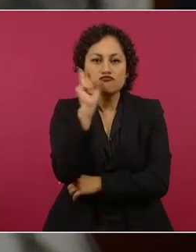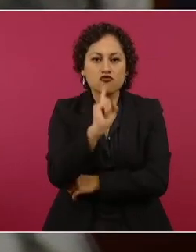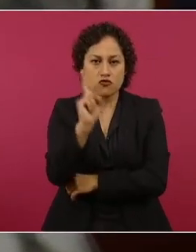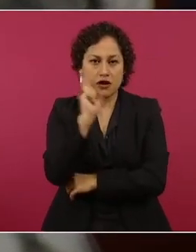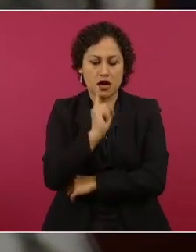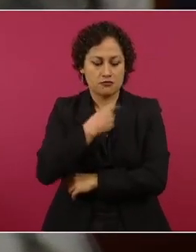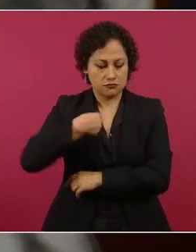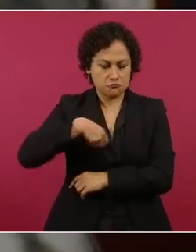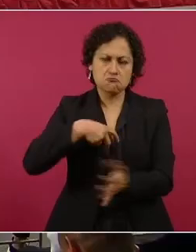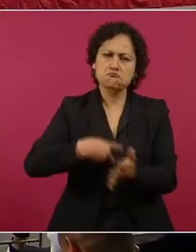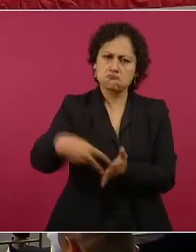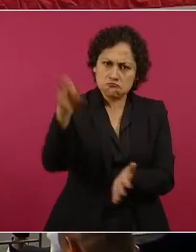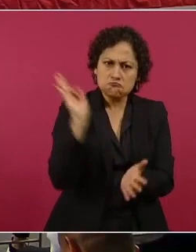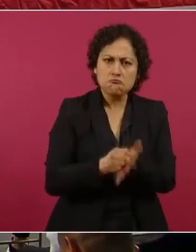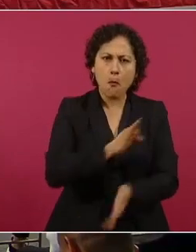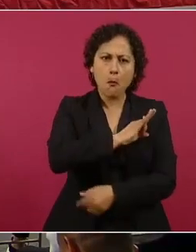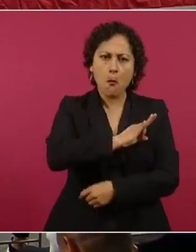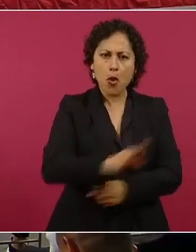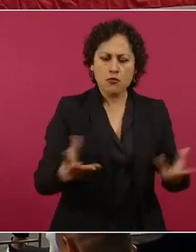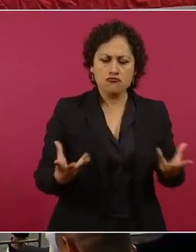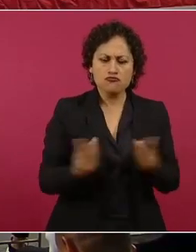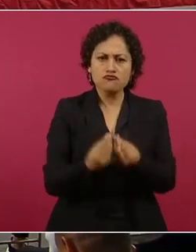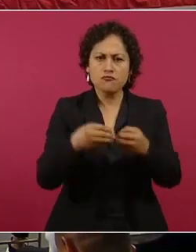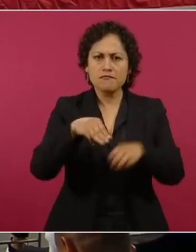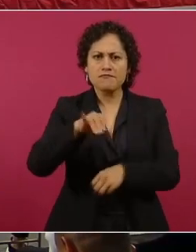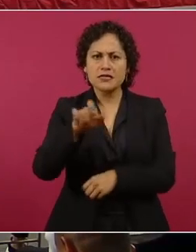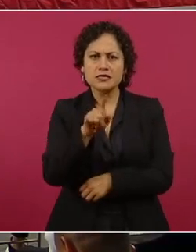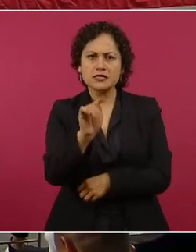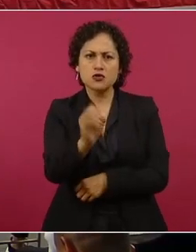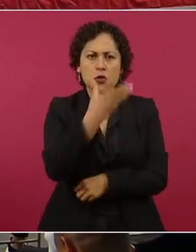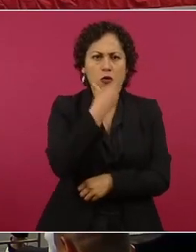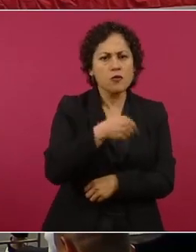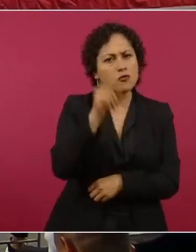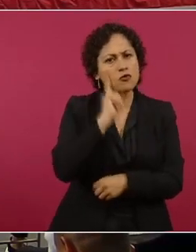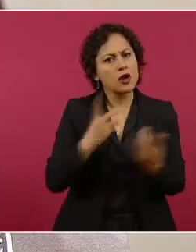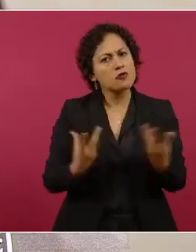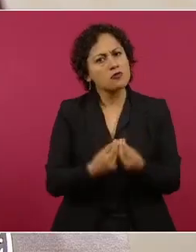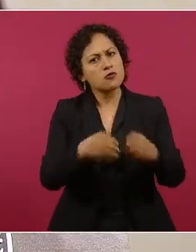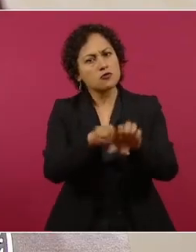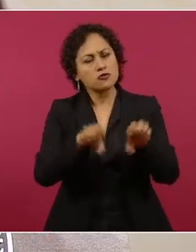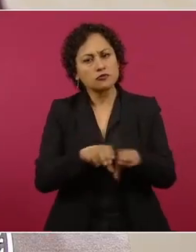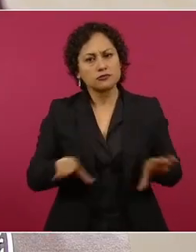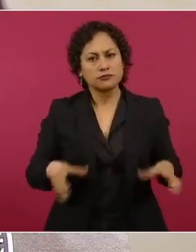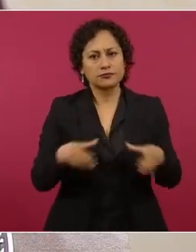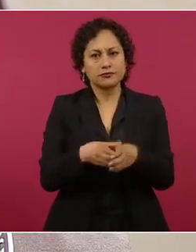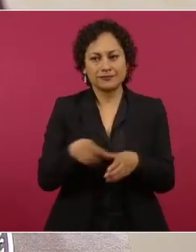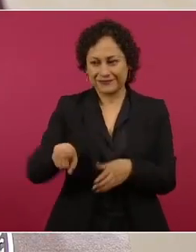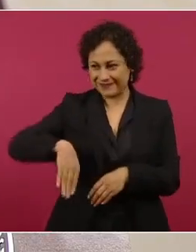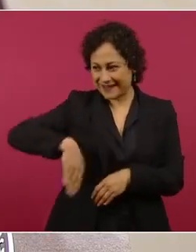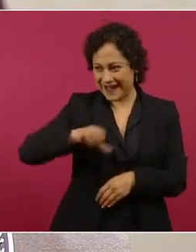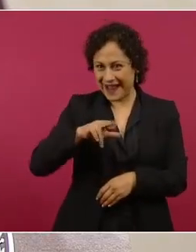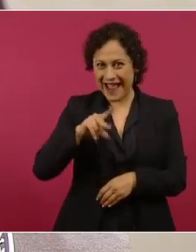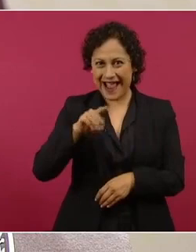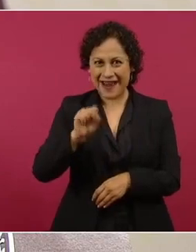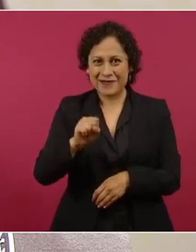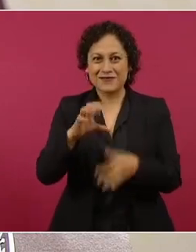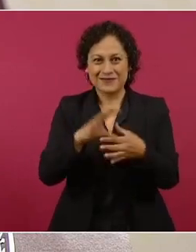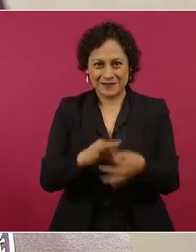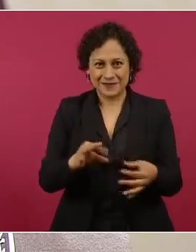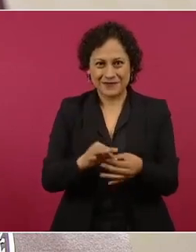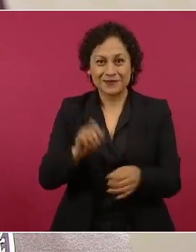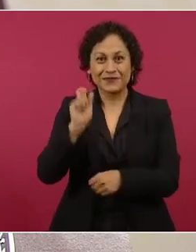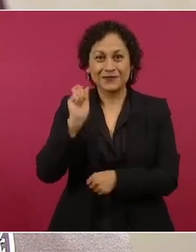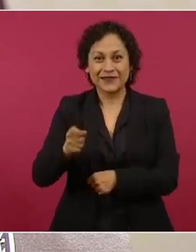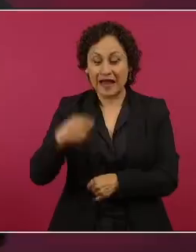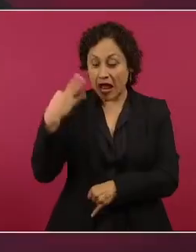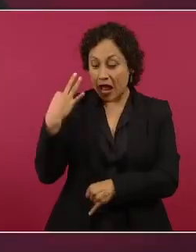Y así como dijo Carlos, que arrasaron al final del torneo, metieron 22 goles